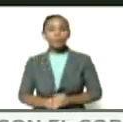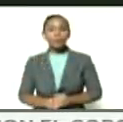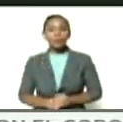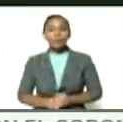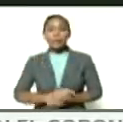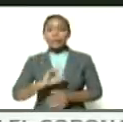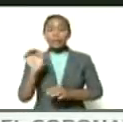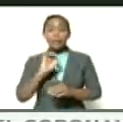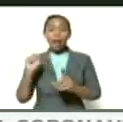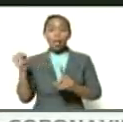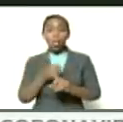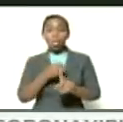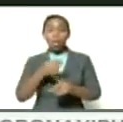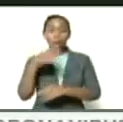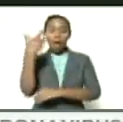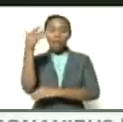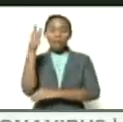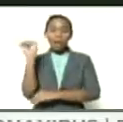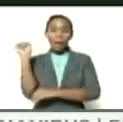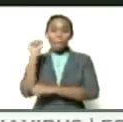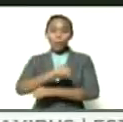amainar jamás nuestras banderas